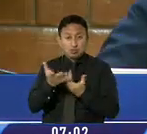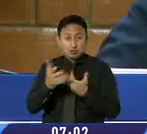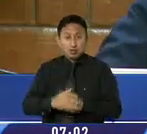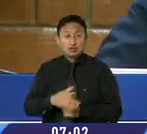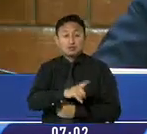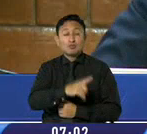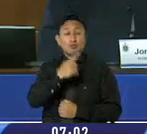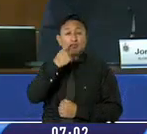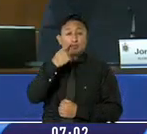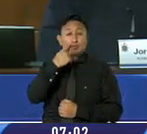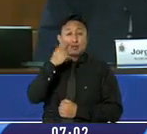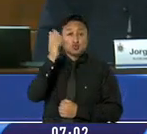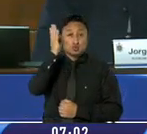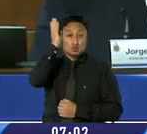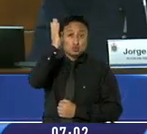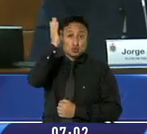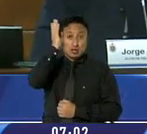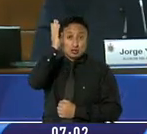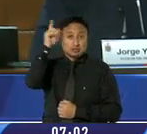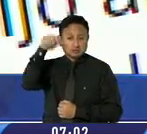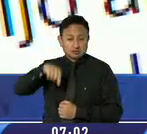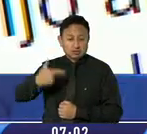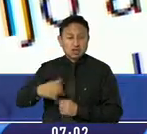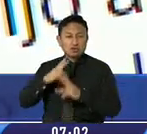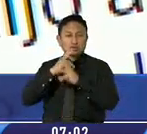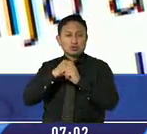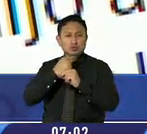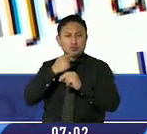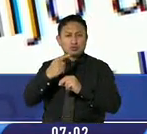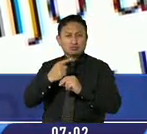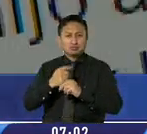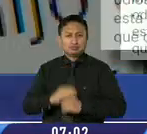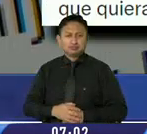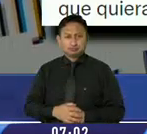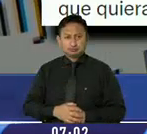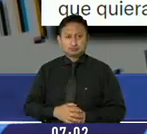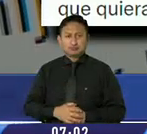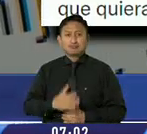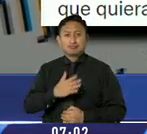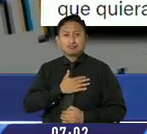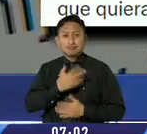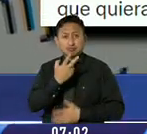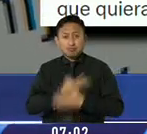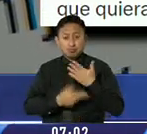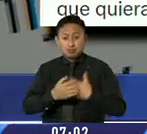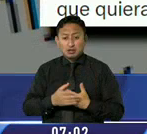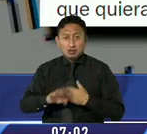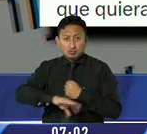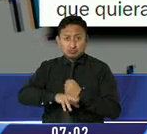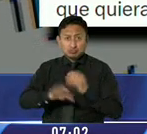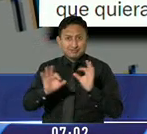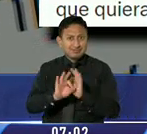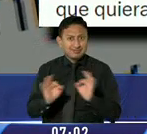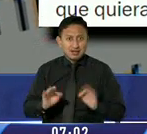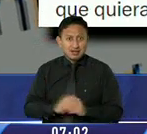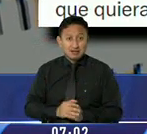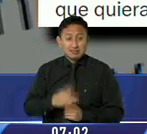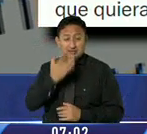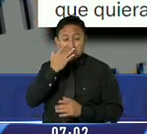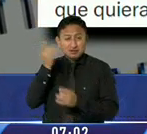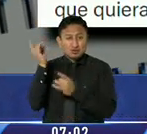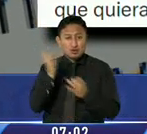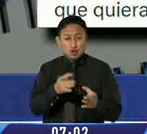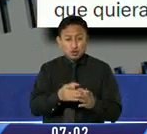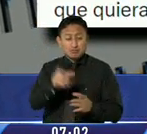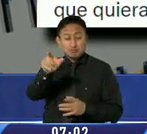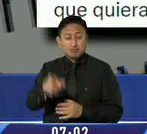Sebastián Jorge Yunda, de inmediato, a través de su cuenta de Twitter, reaccionó. Mi hijo amado no se ha robado ni un solo centavo. Los odios y la miseria